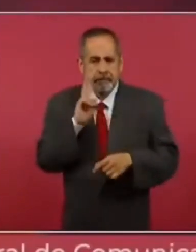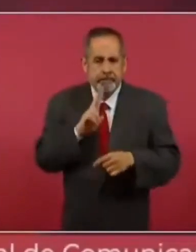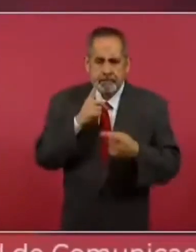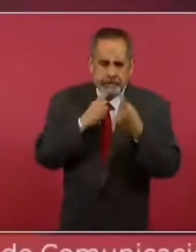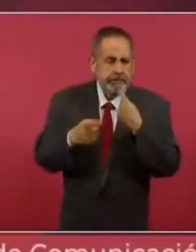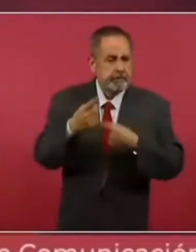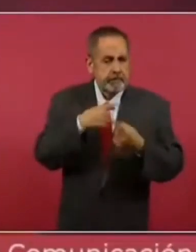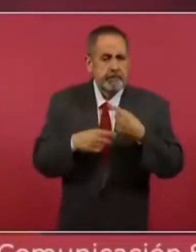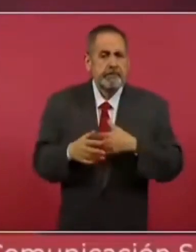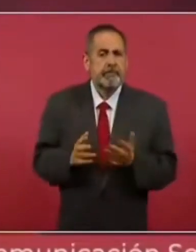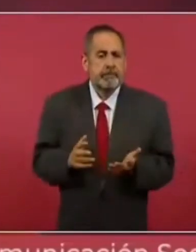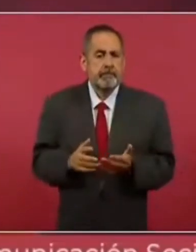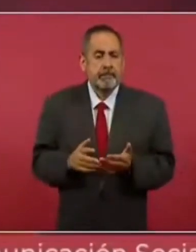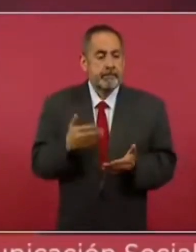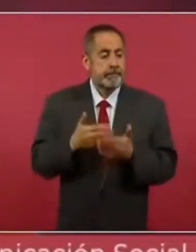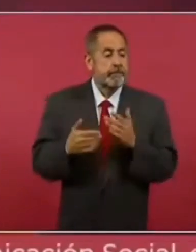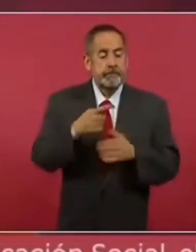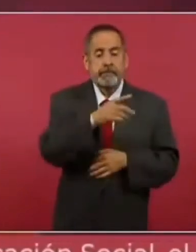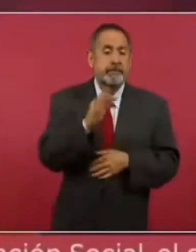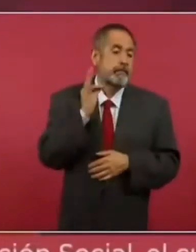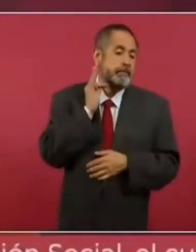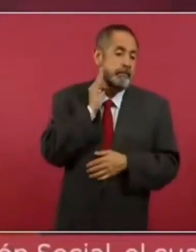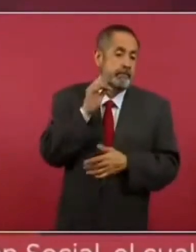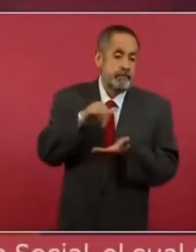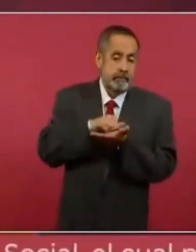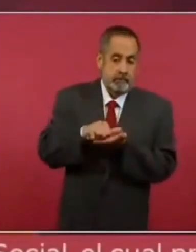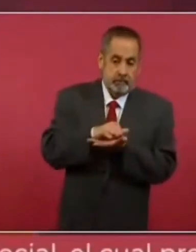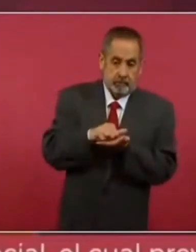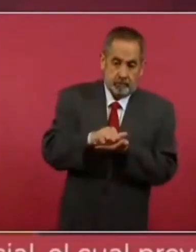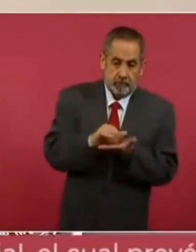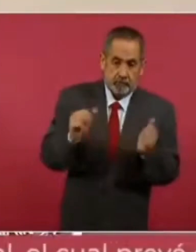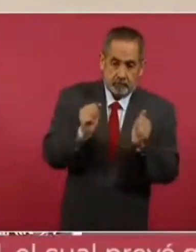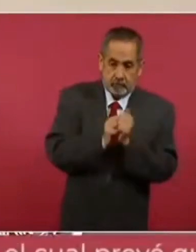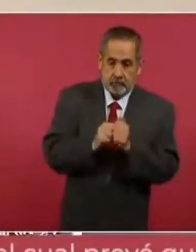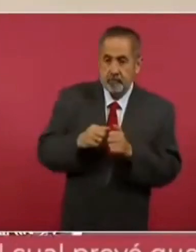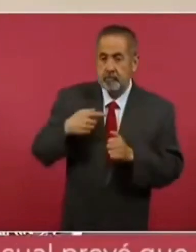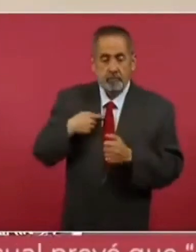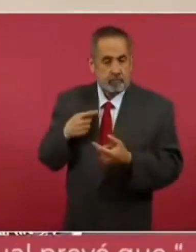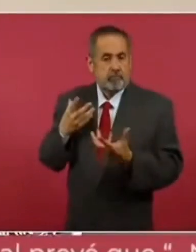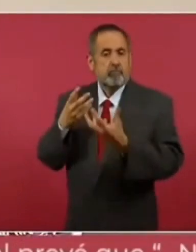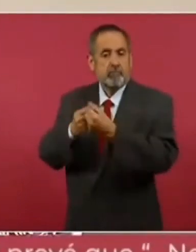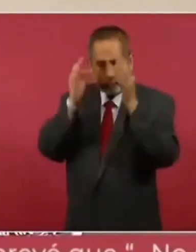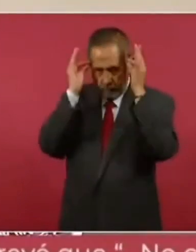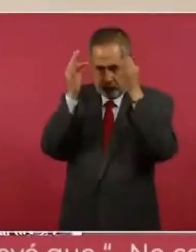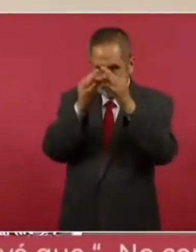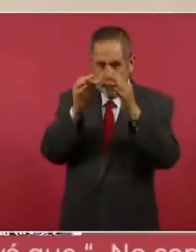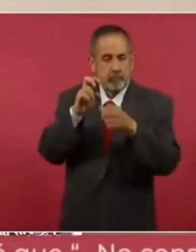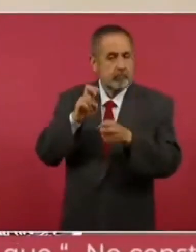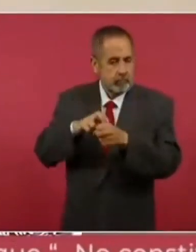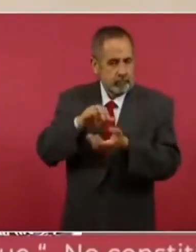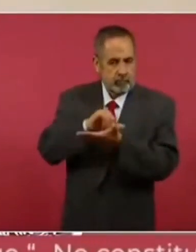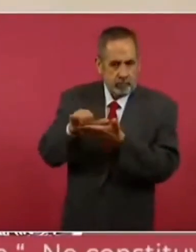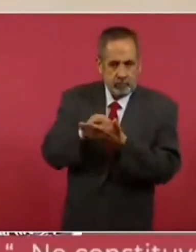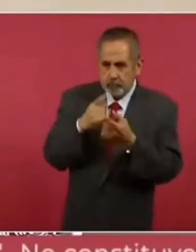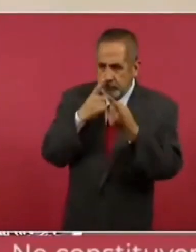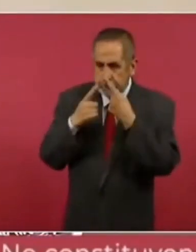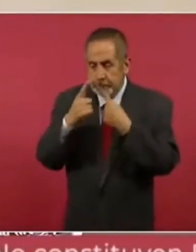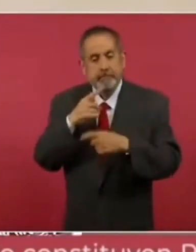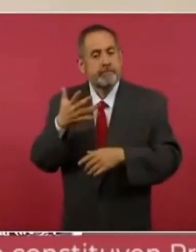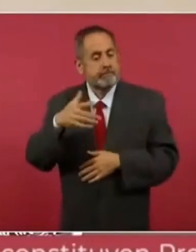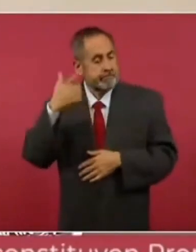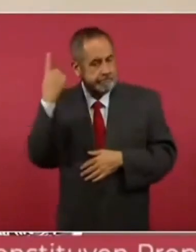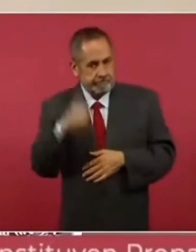Ahora mismo el fiscal de Nueva York, bajo la gestión de nuestro cónsul en Nueva York, ya ordenó